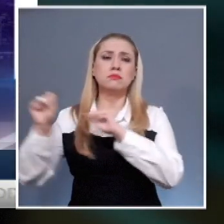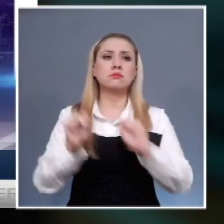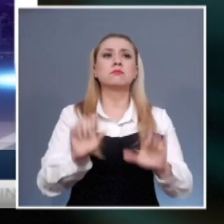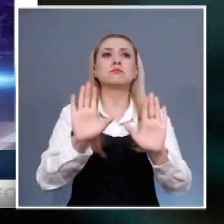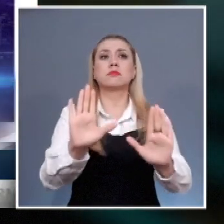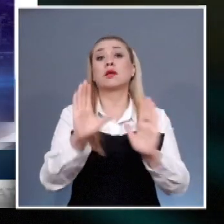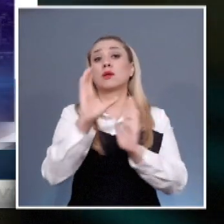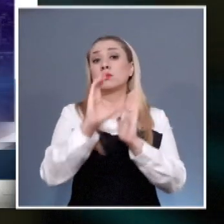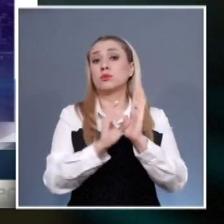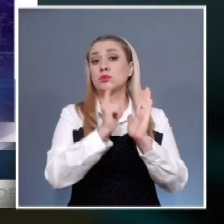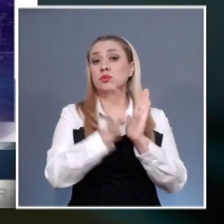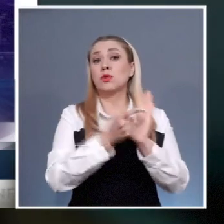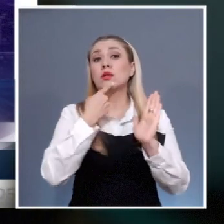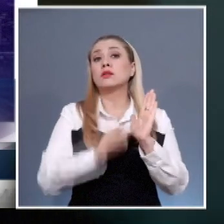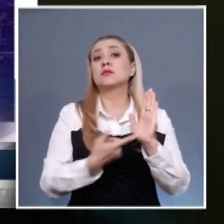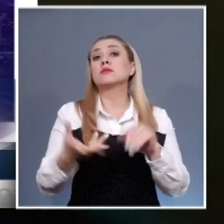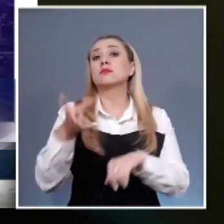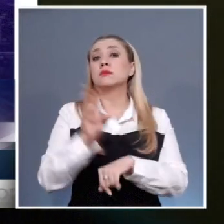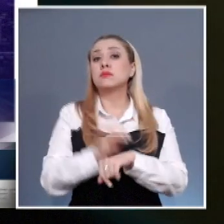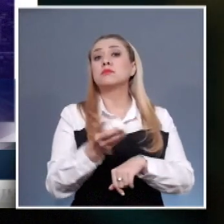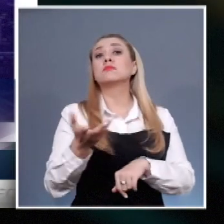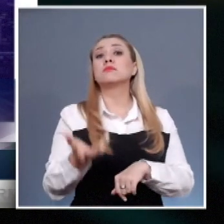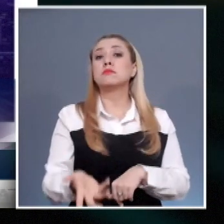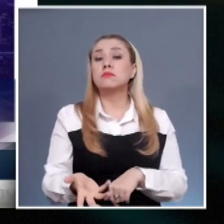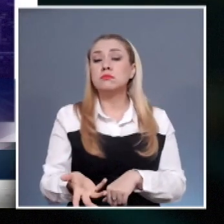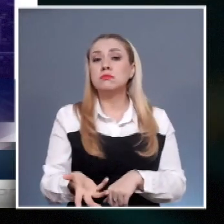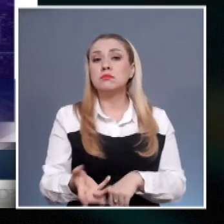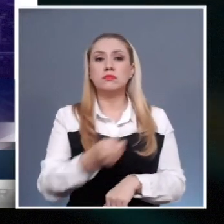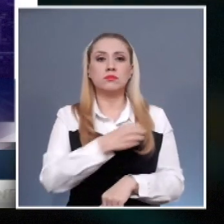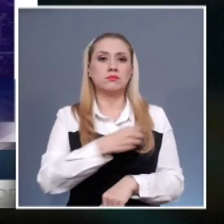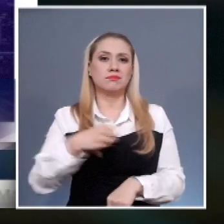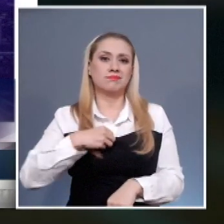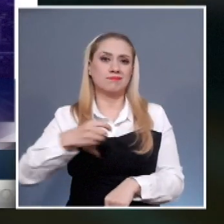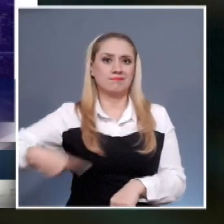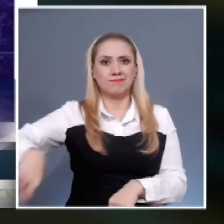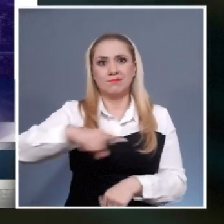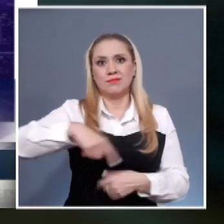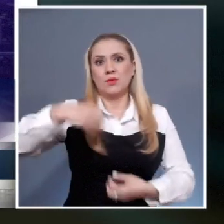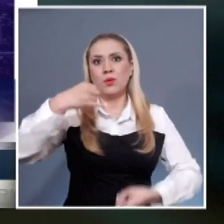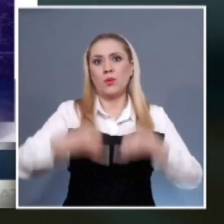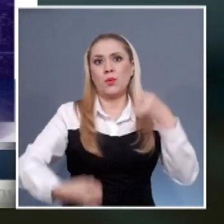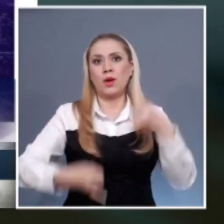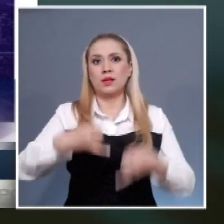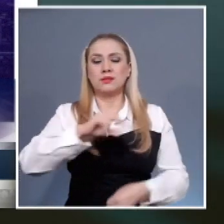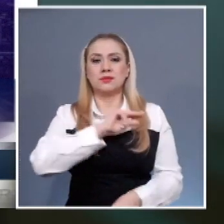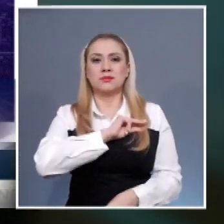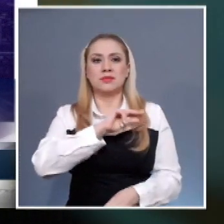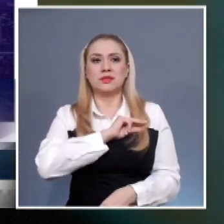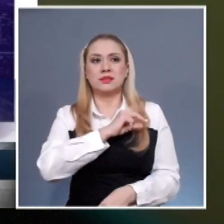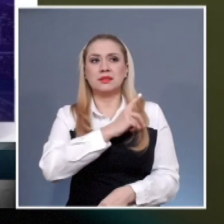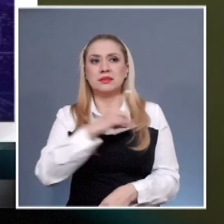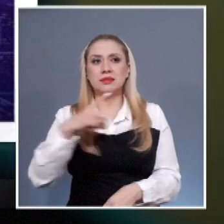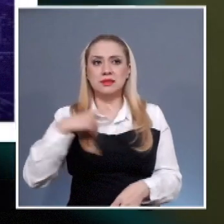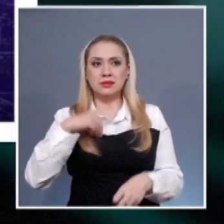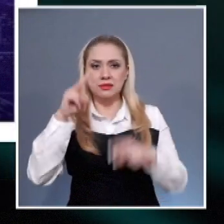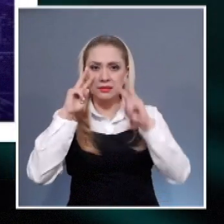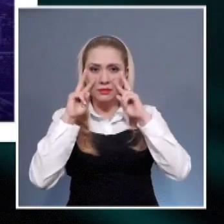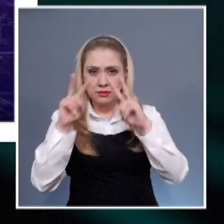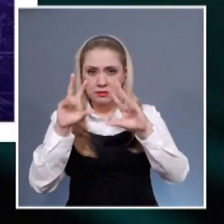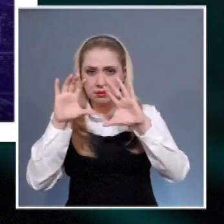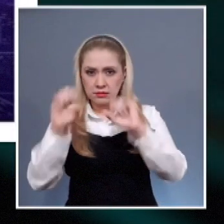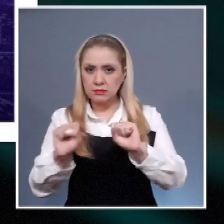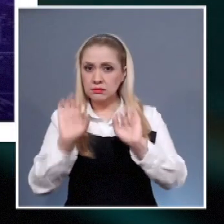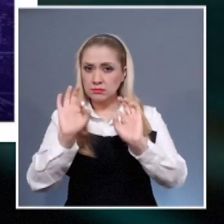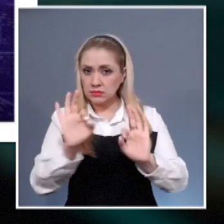establecen la obligación de los jueces y las juezas de control de hacer un control de la legalidad de esa detención para que el juicio pueda